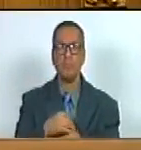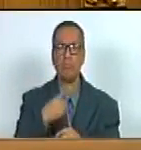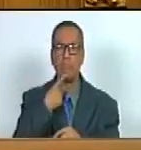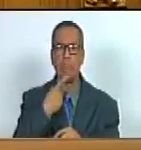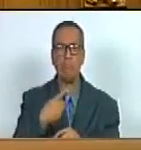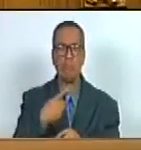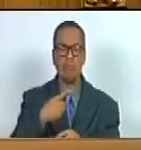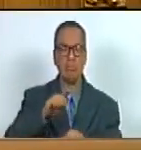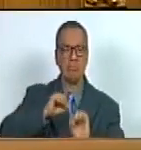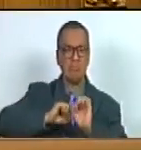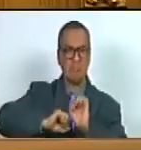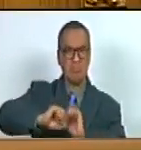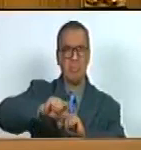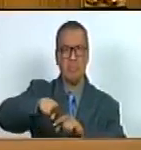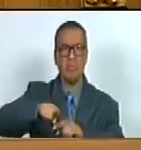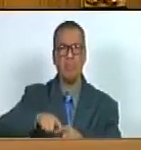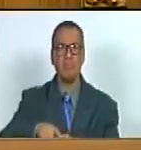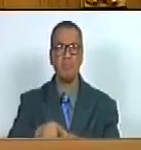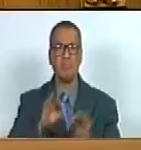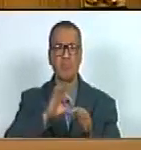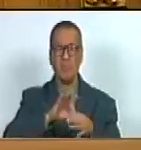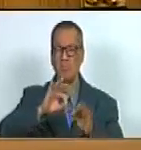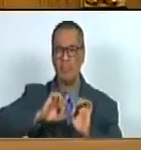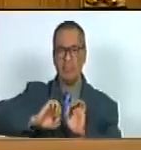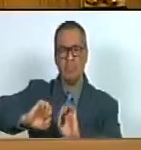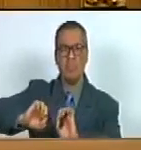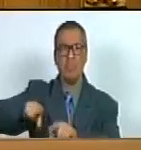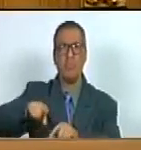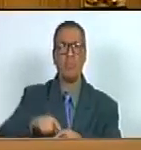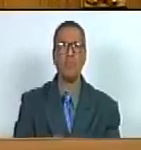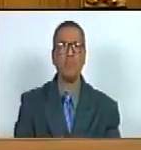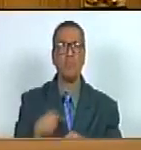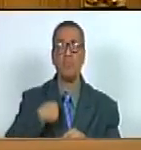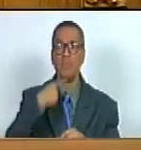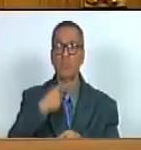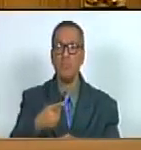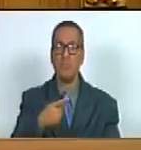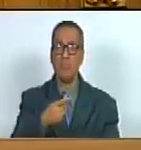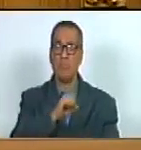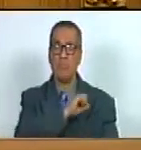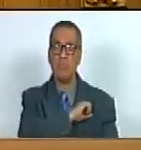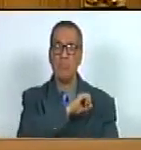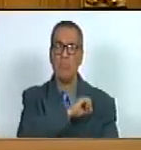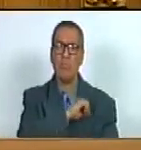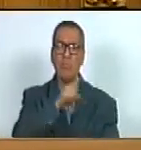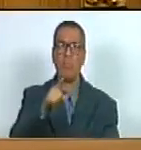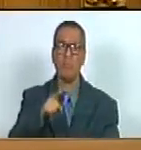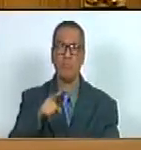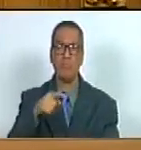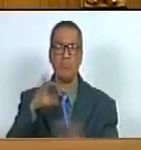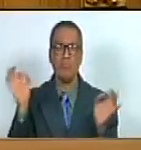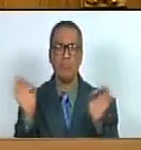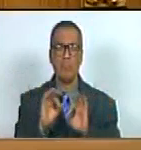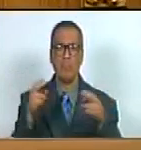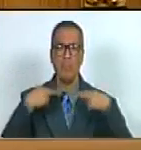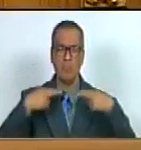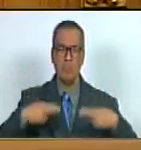discriminatorias excluyentes diría yo cobarde inhumanas